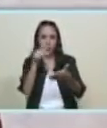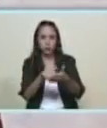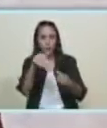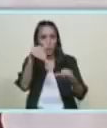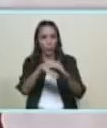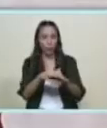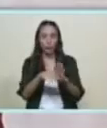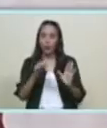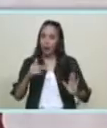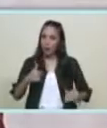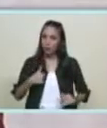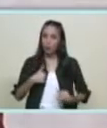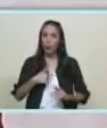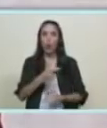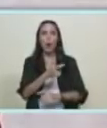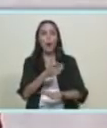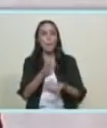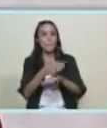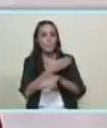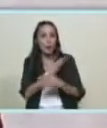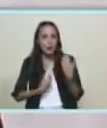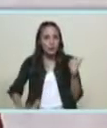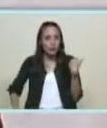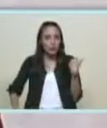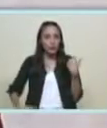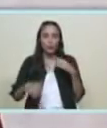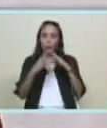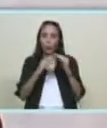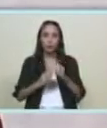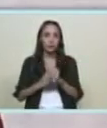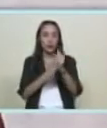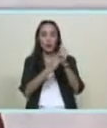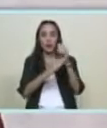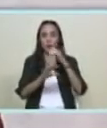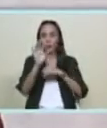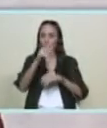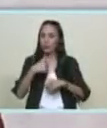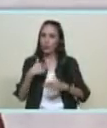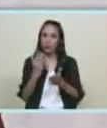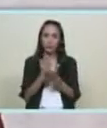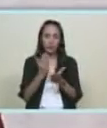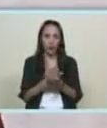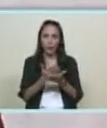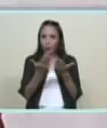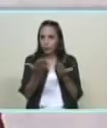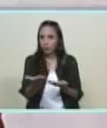de manera dialogante este país yo tiendo mi mano siempre